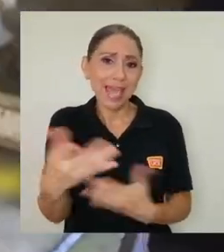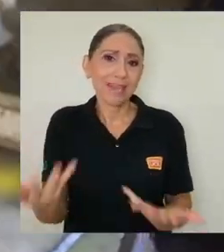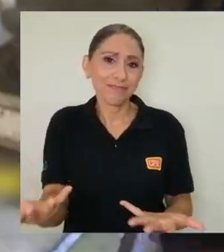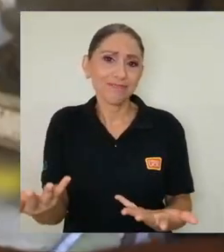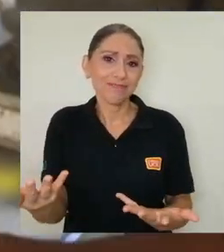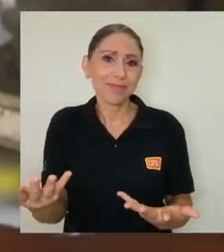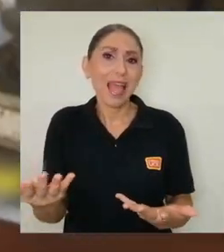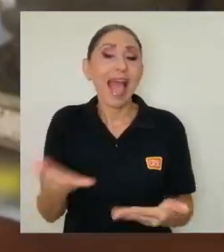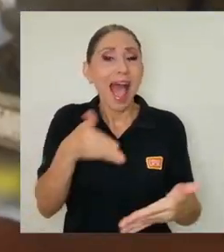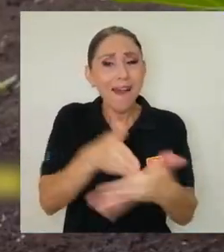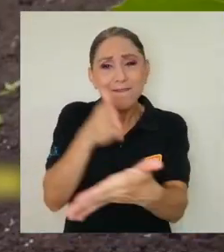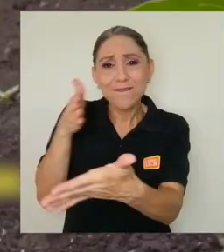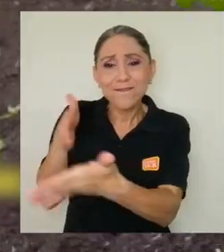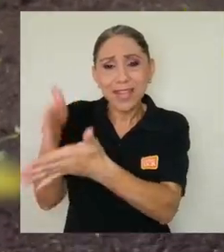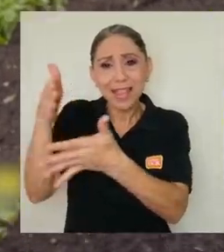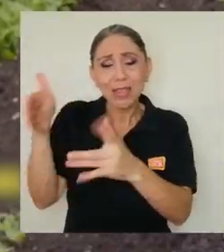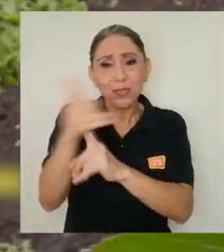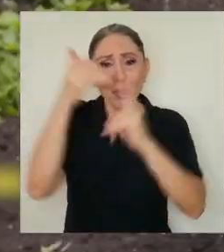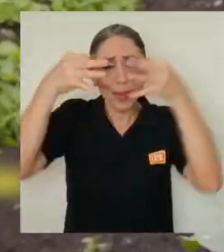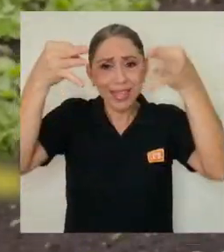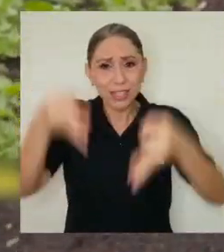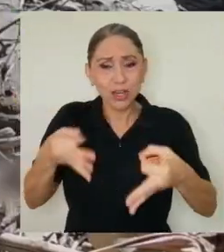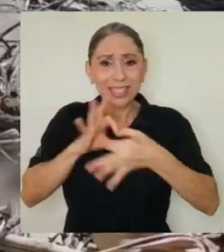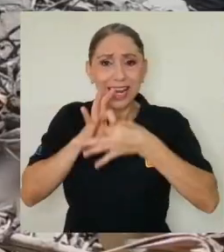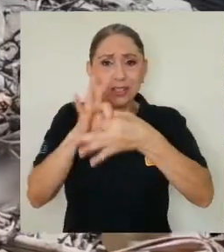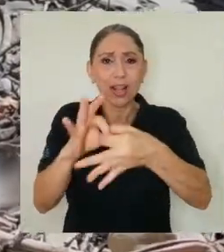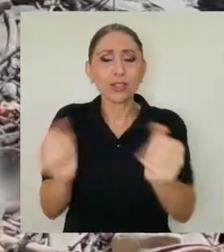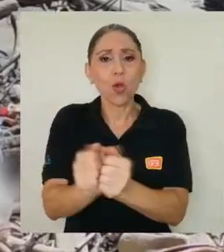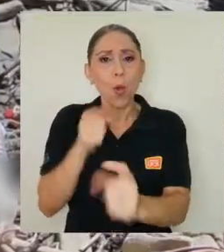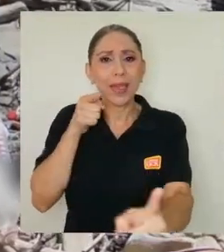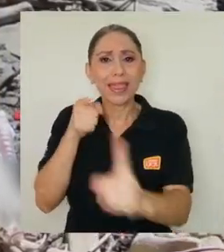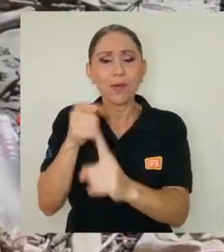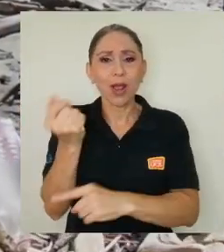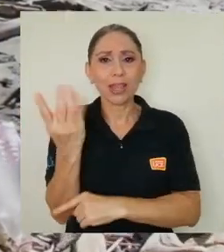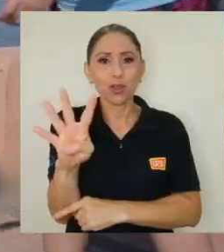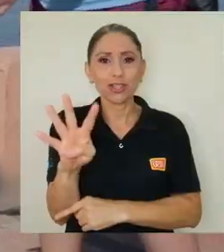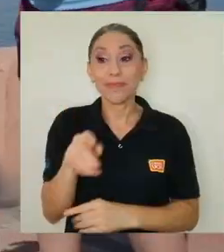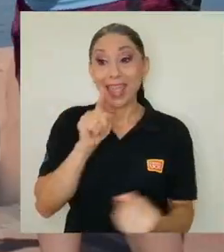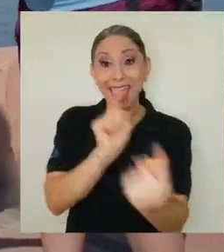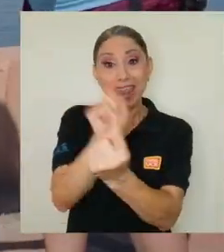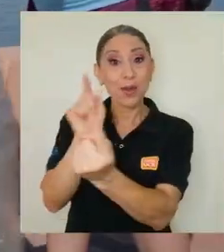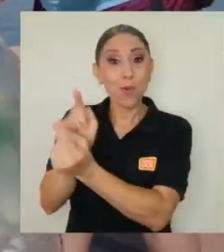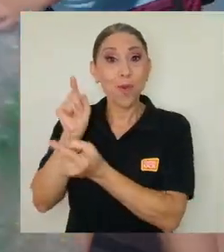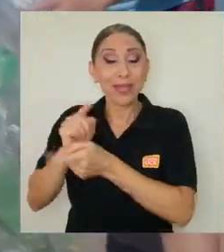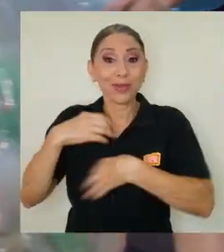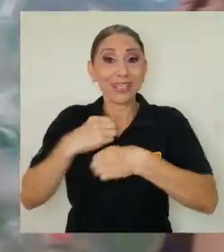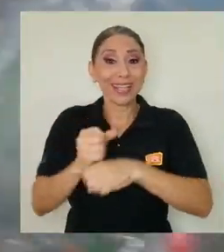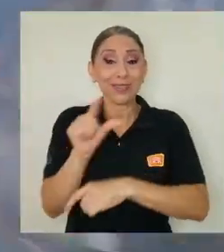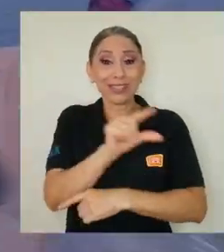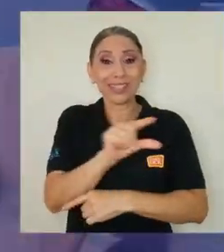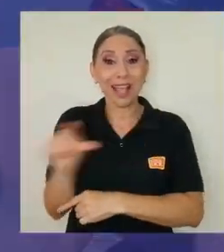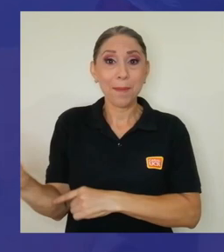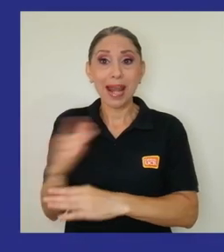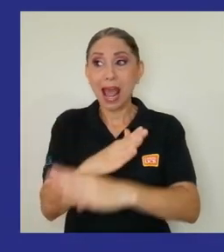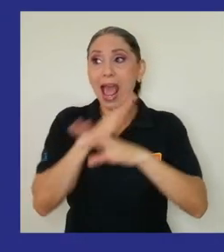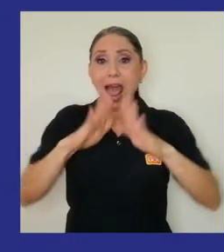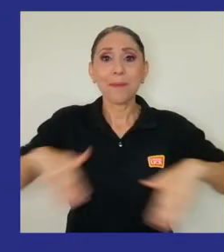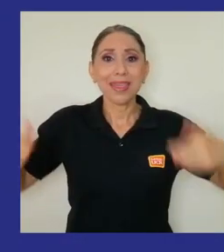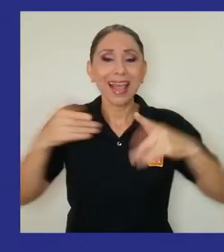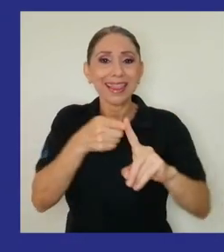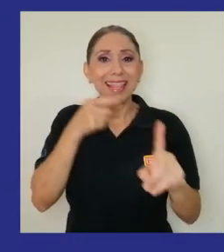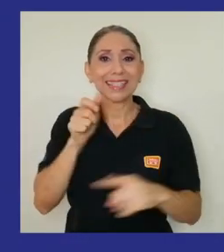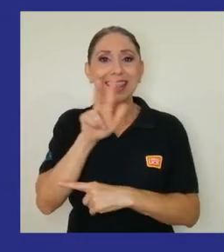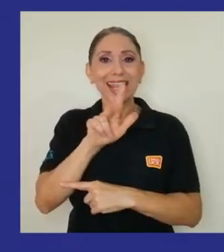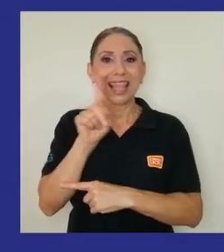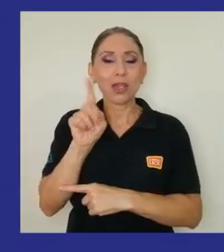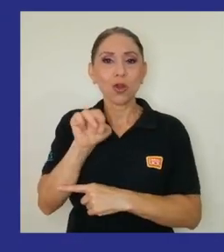las decisiones relacionadas con este Objetivo 14. Este encuentro se llevó a cabo durante la Semana Ambiental del